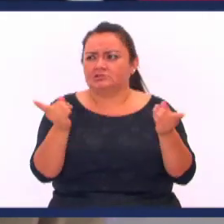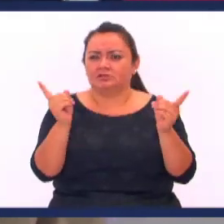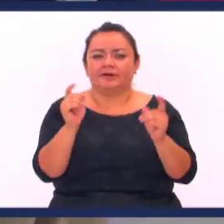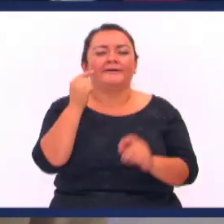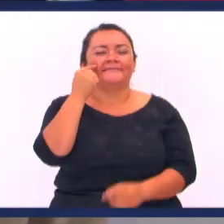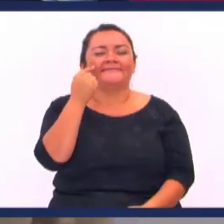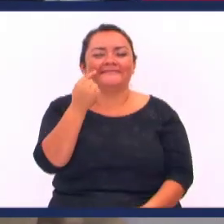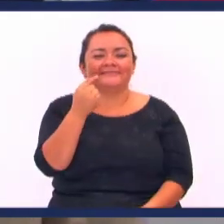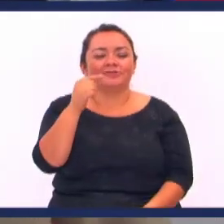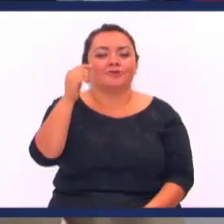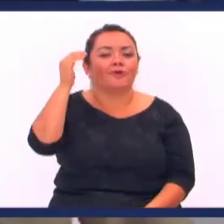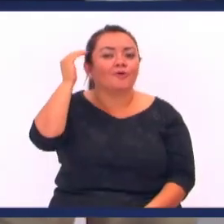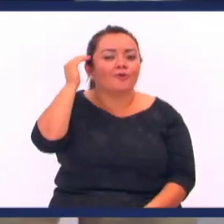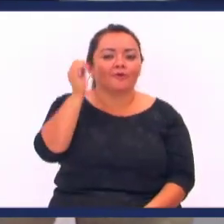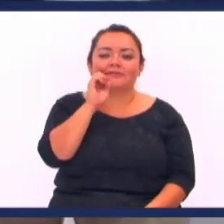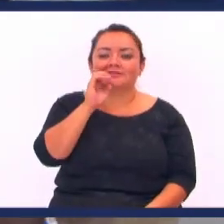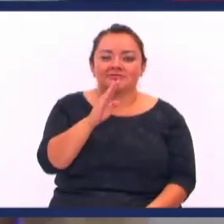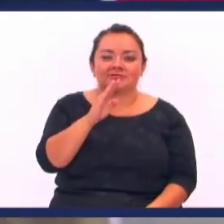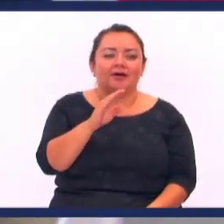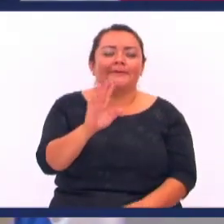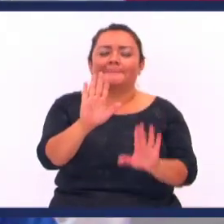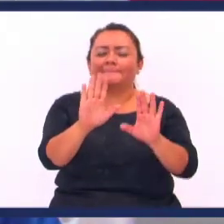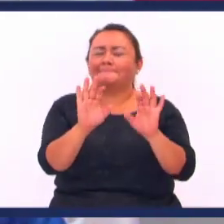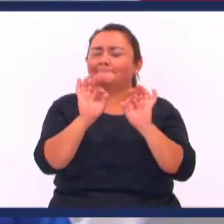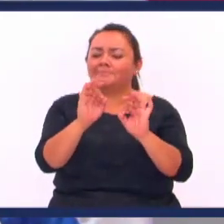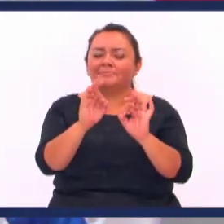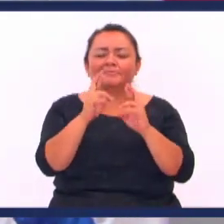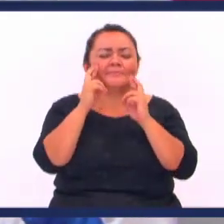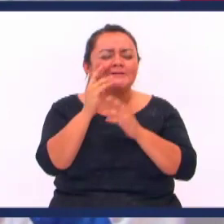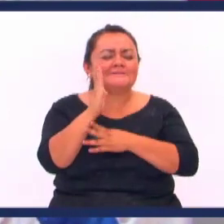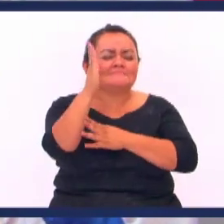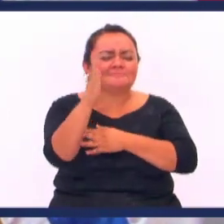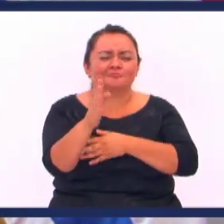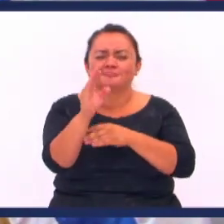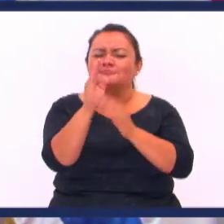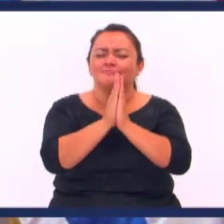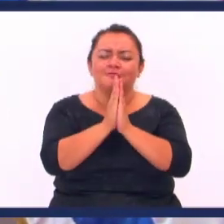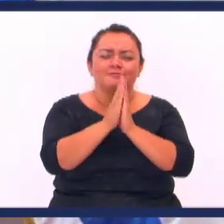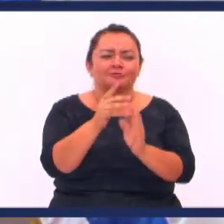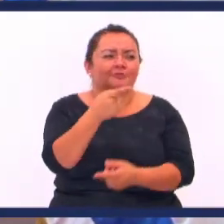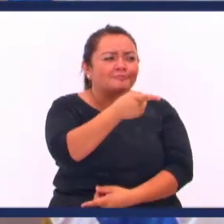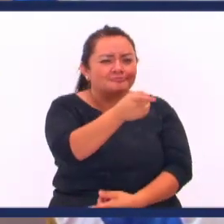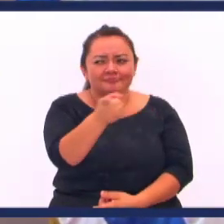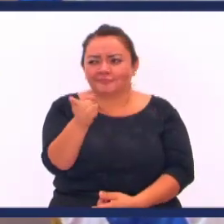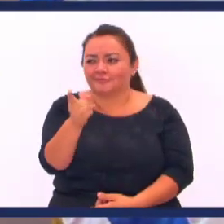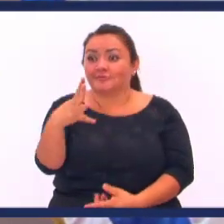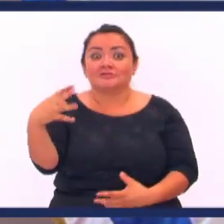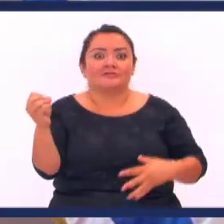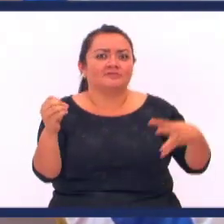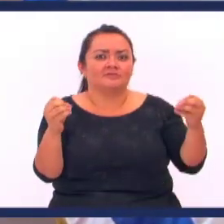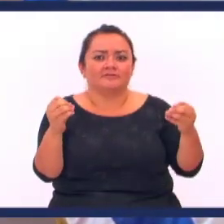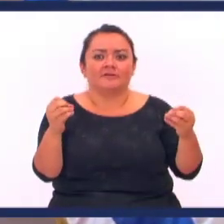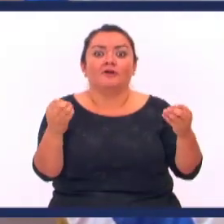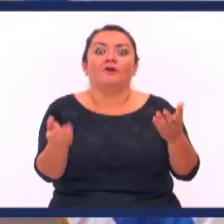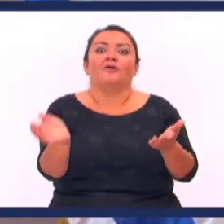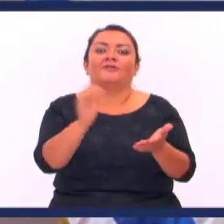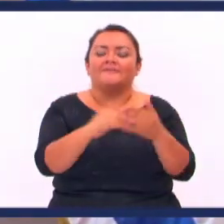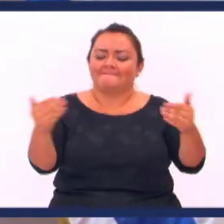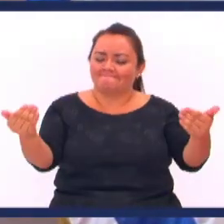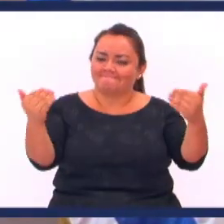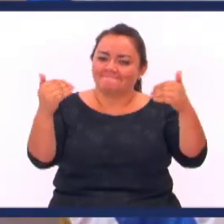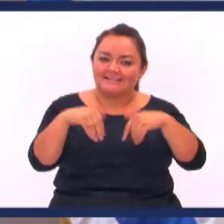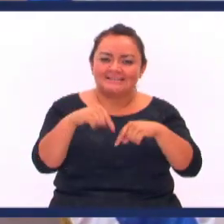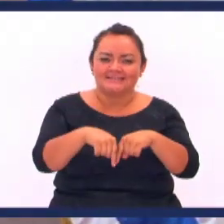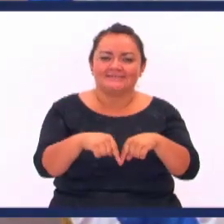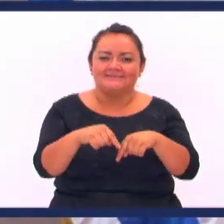el pastor Jorge Ojalá que cuando Terminemos esta tribulación Y estemos inaugurando Este templo Muchos de los que Dejaron de asistir Pueden venir a la